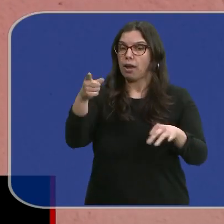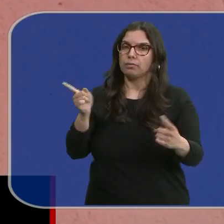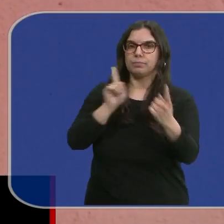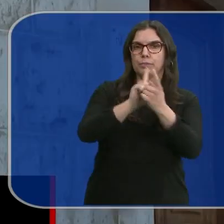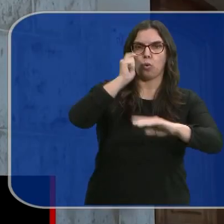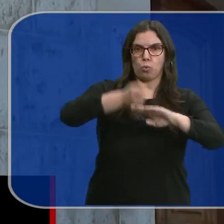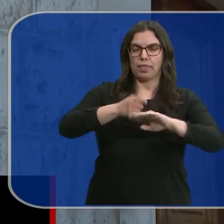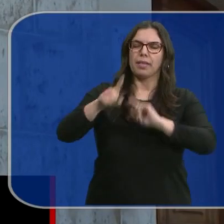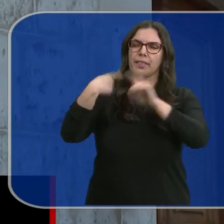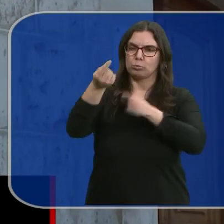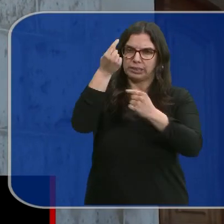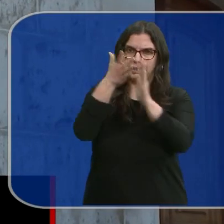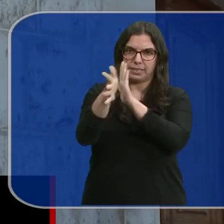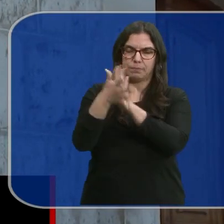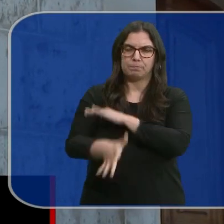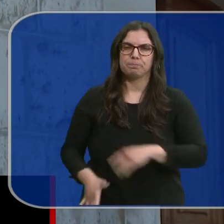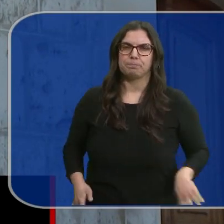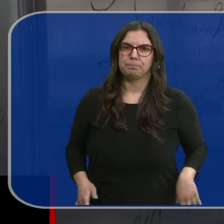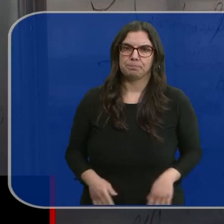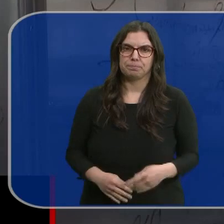disposición judicial. Luego les damos más detalles.